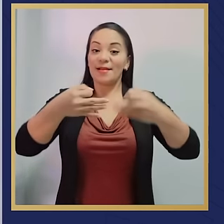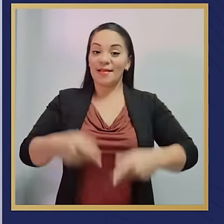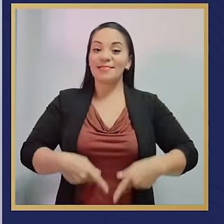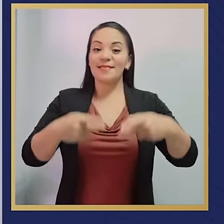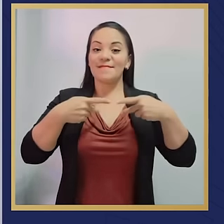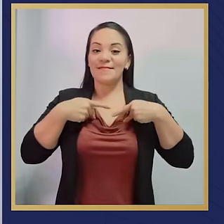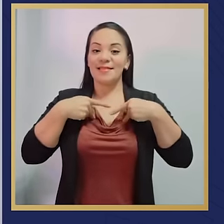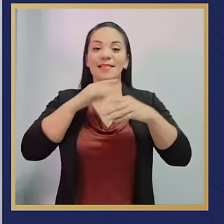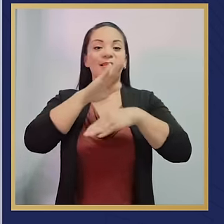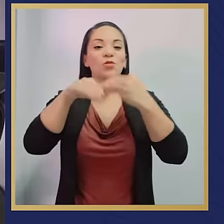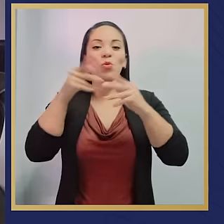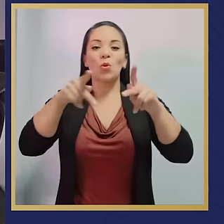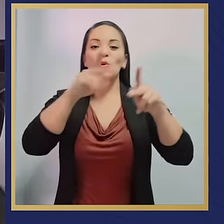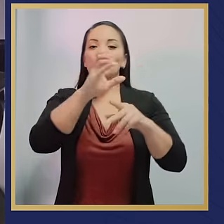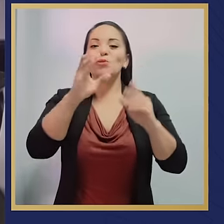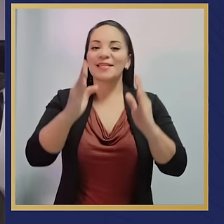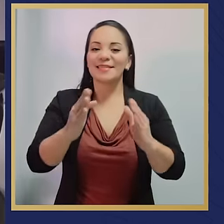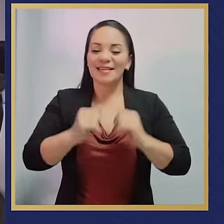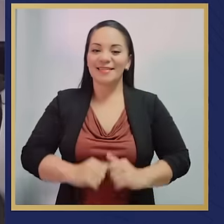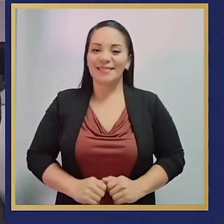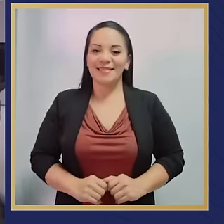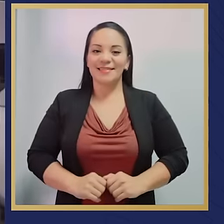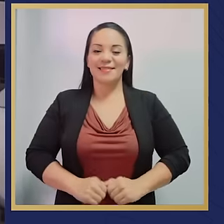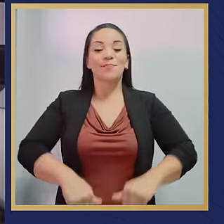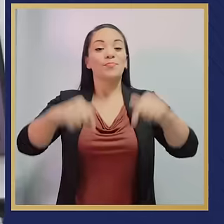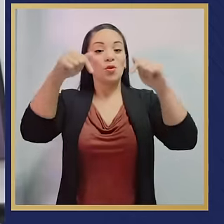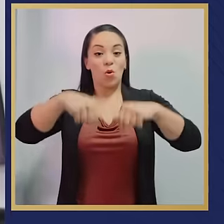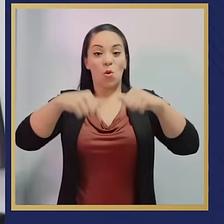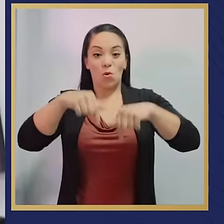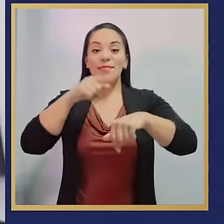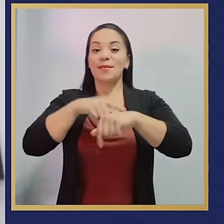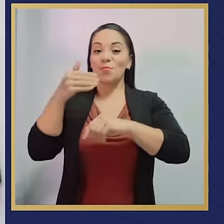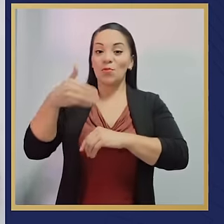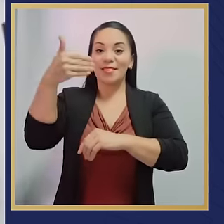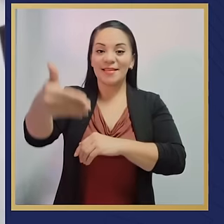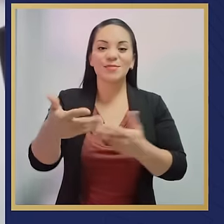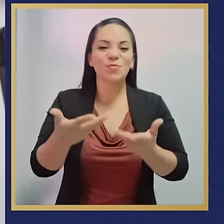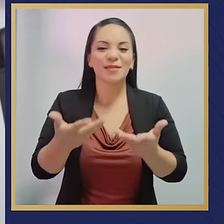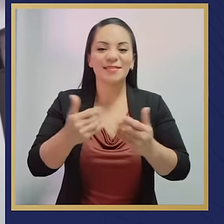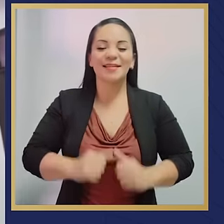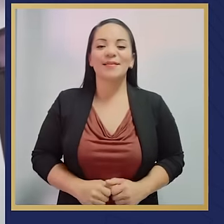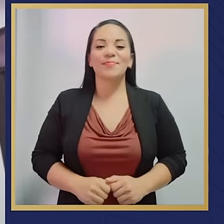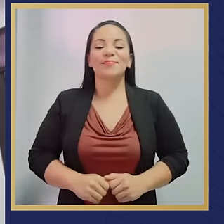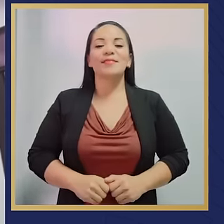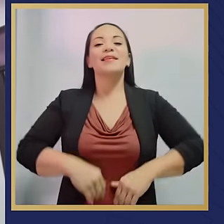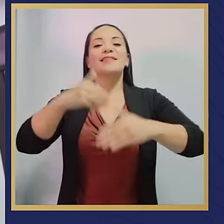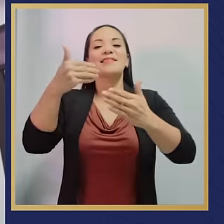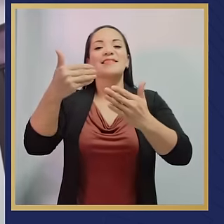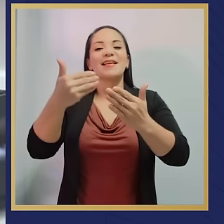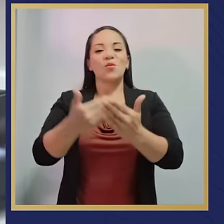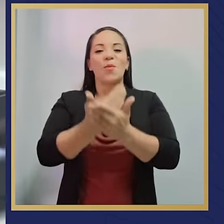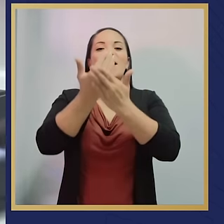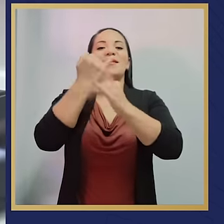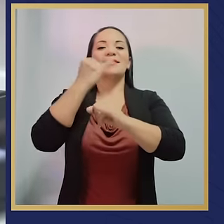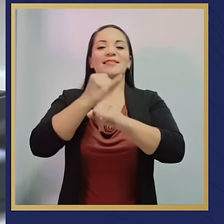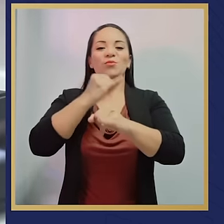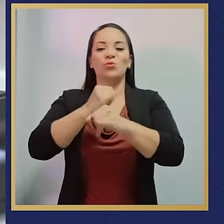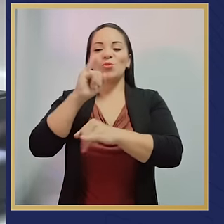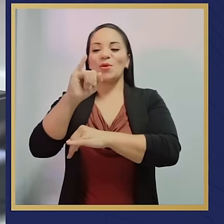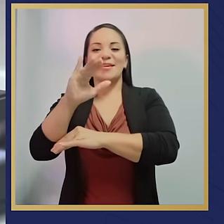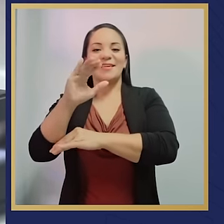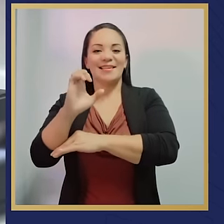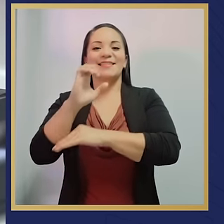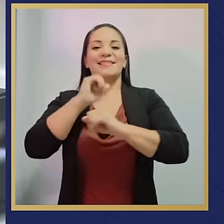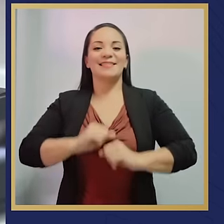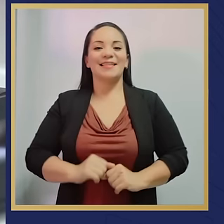vida de los costarricenses. Hoy, tiempo después, un renovado ICE que ya